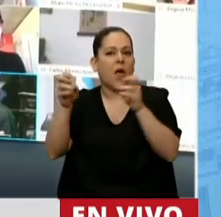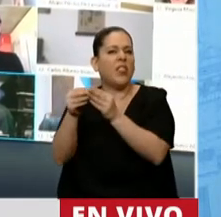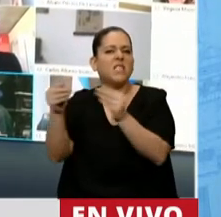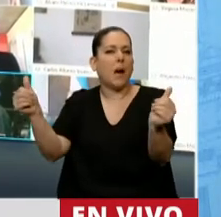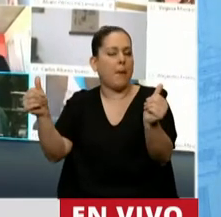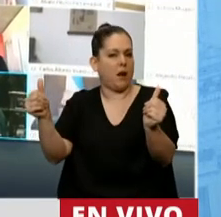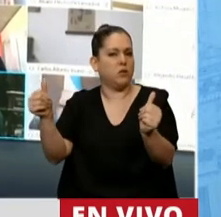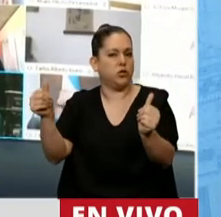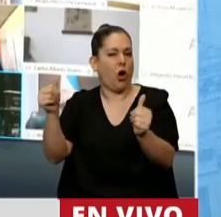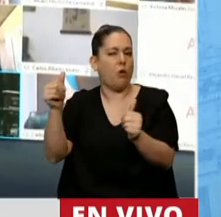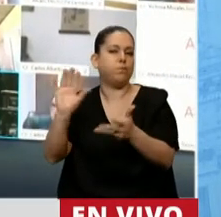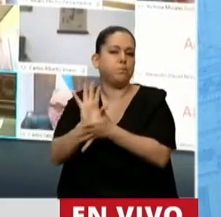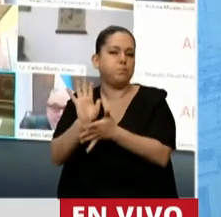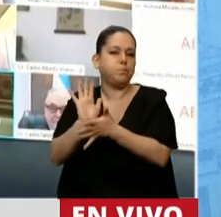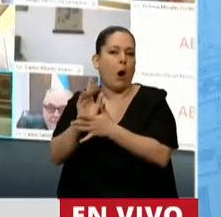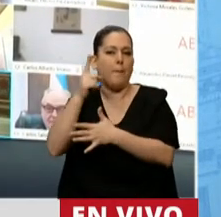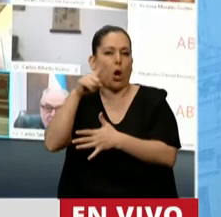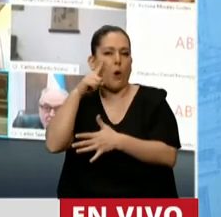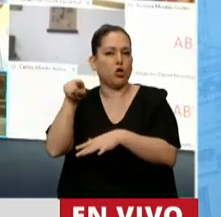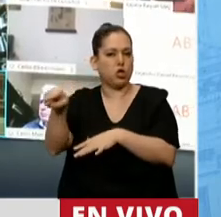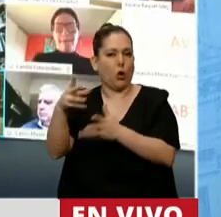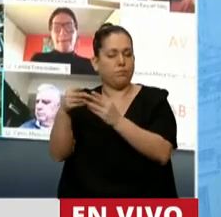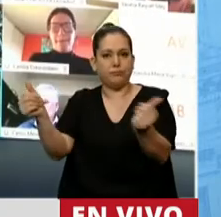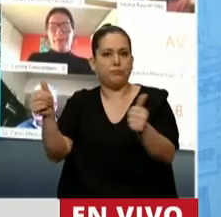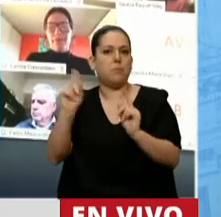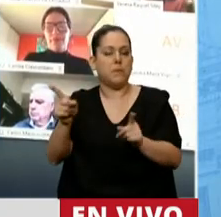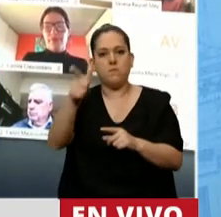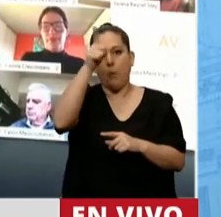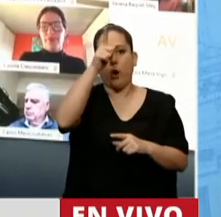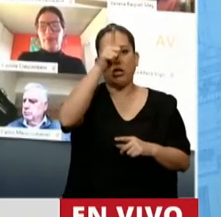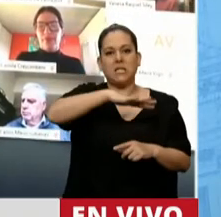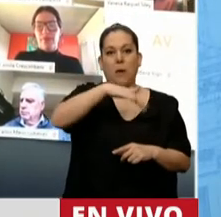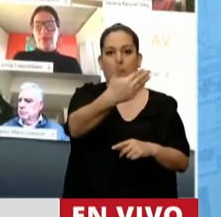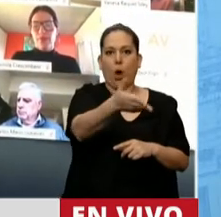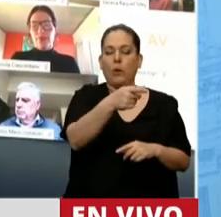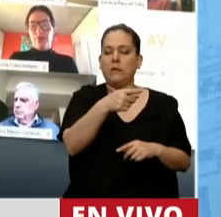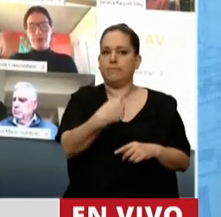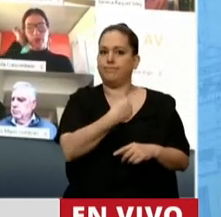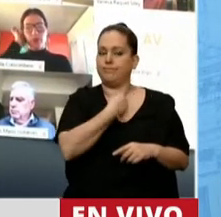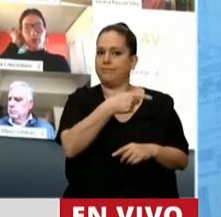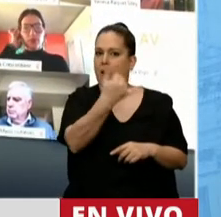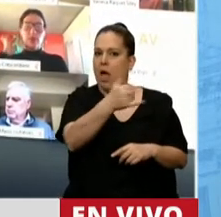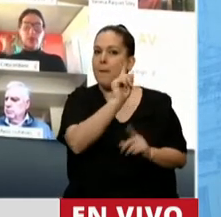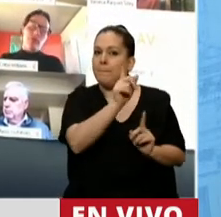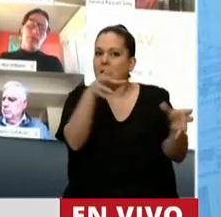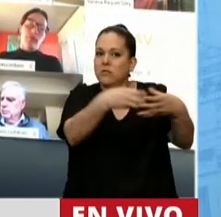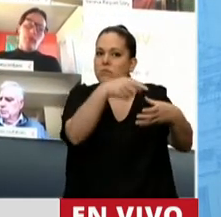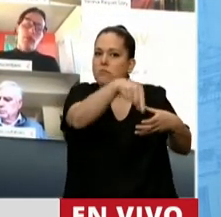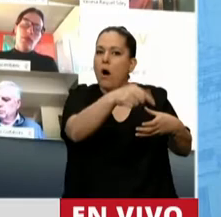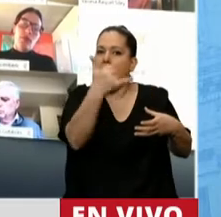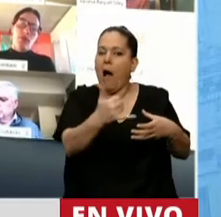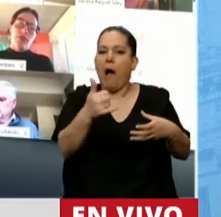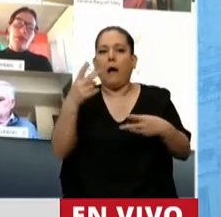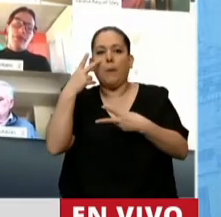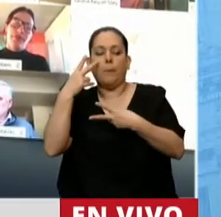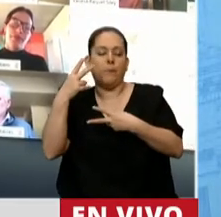intervención y por el nivel de pruebas que involucra la policía bonaerense y que actualmente está participando en la investigación la